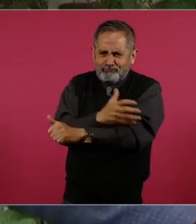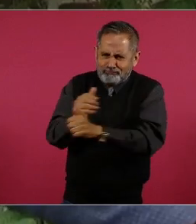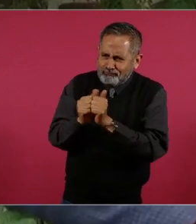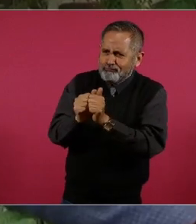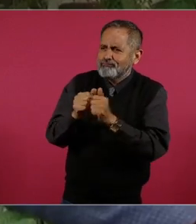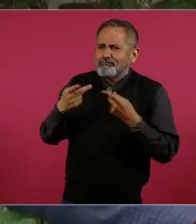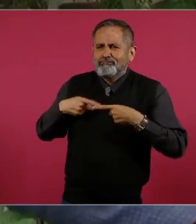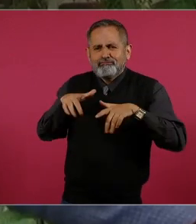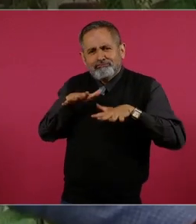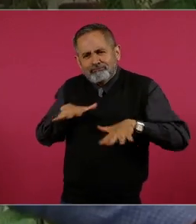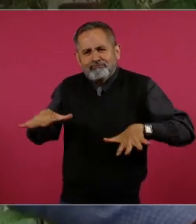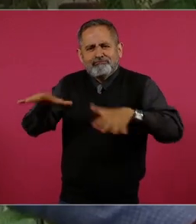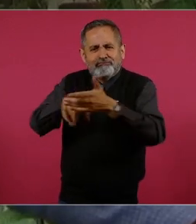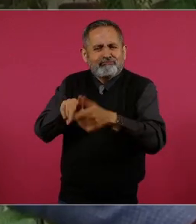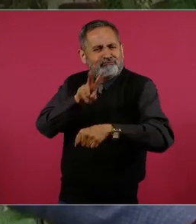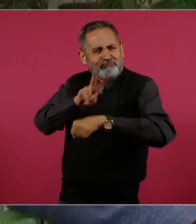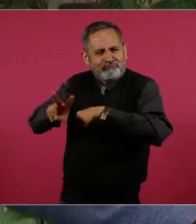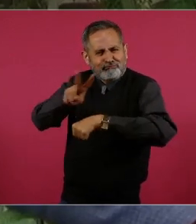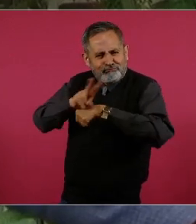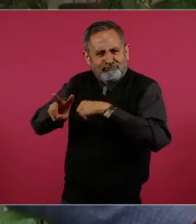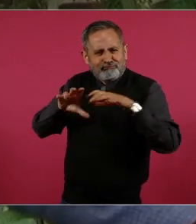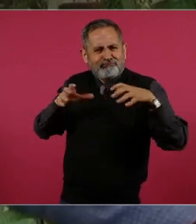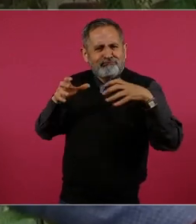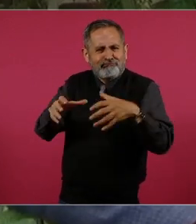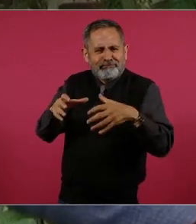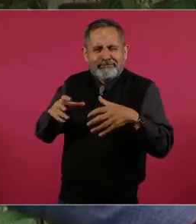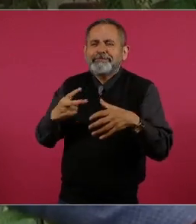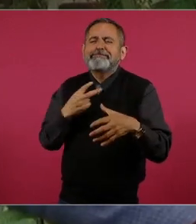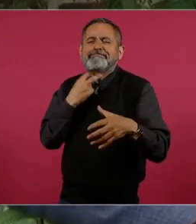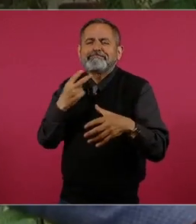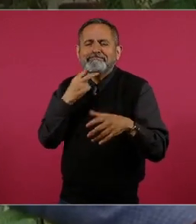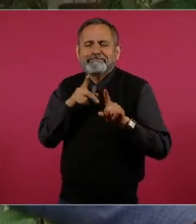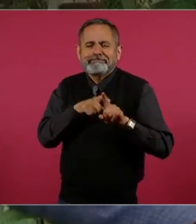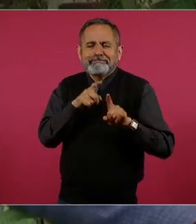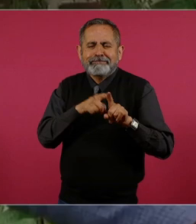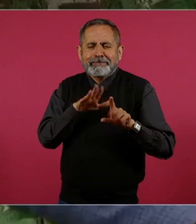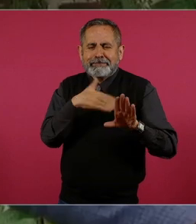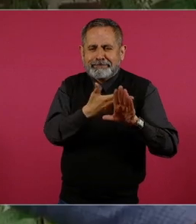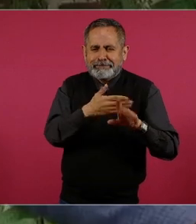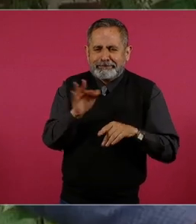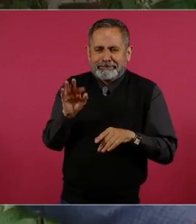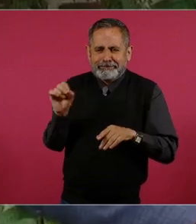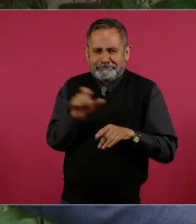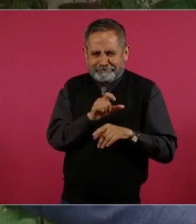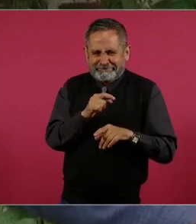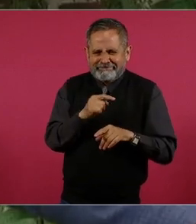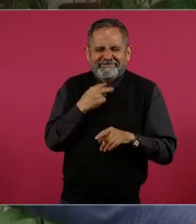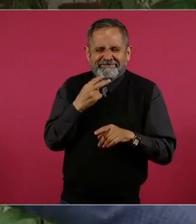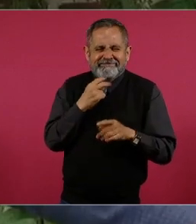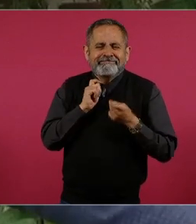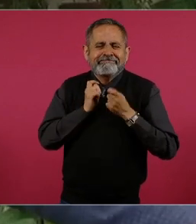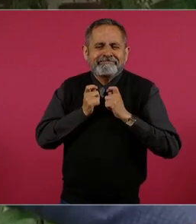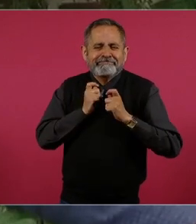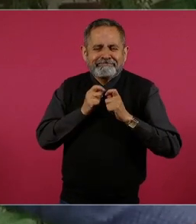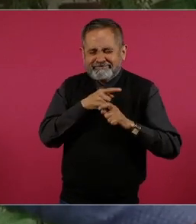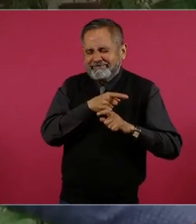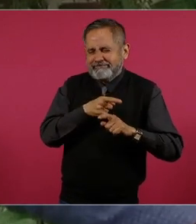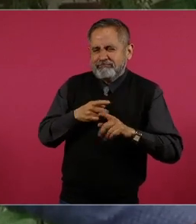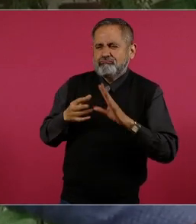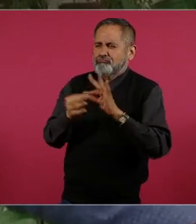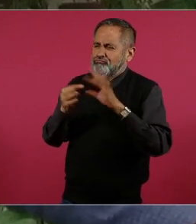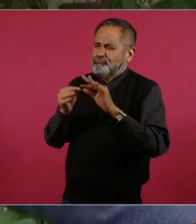pueblo venezolano en esta gesta valiente,